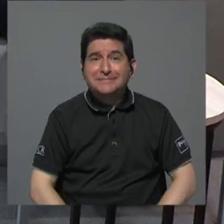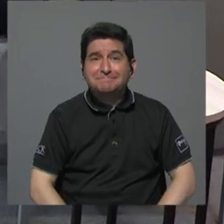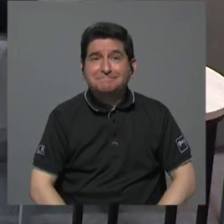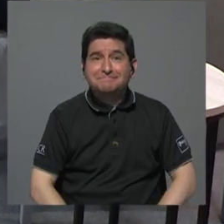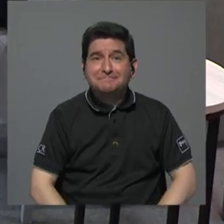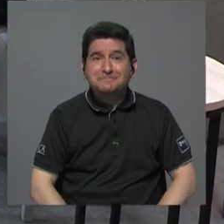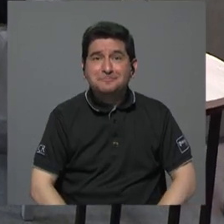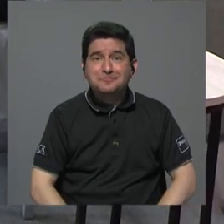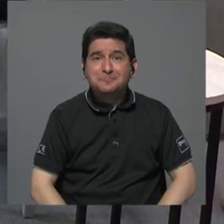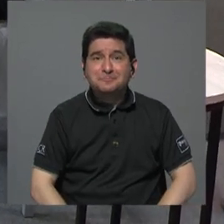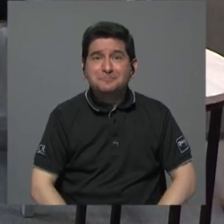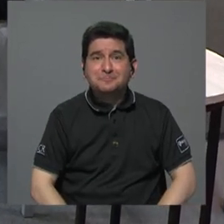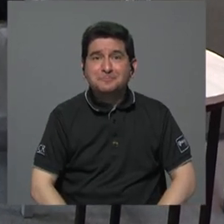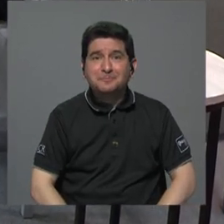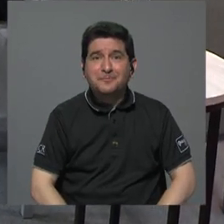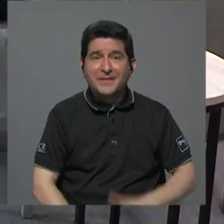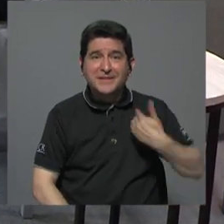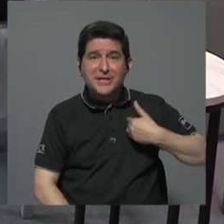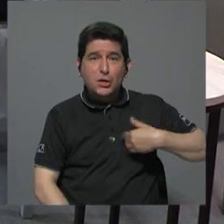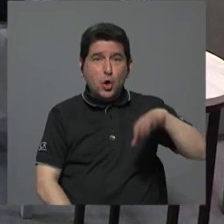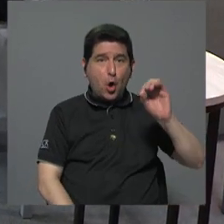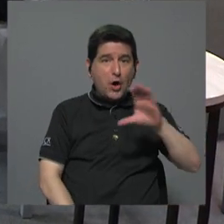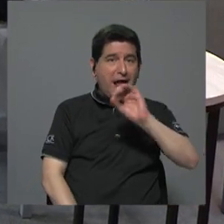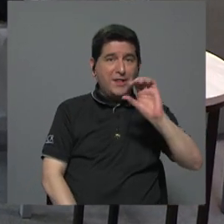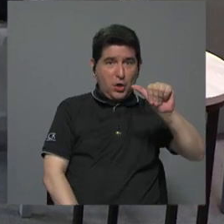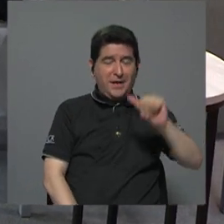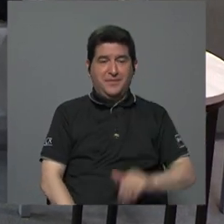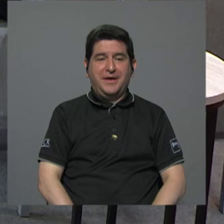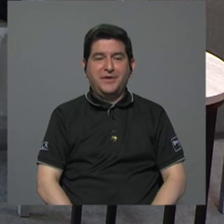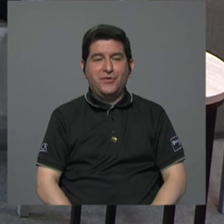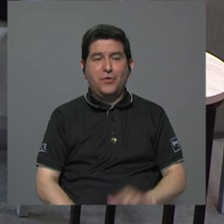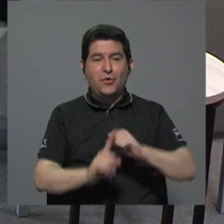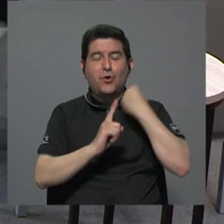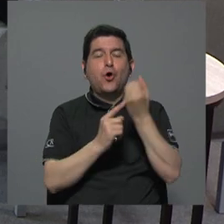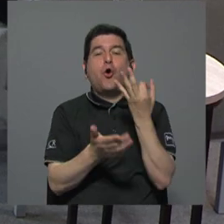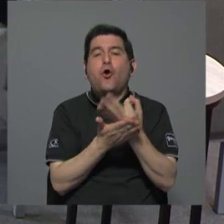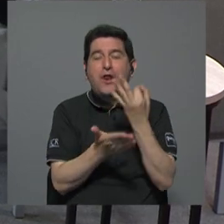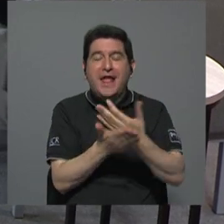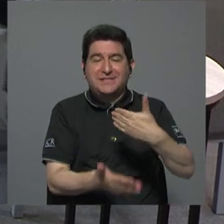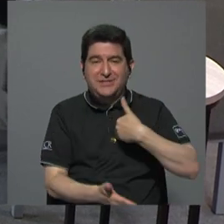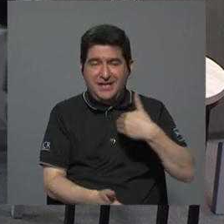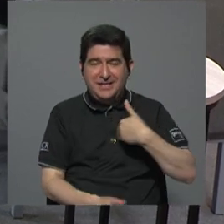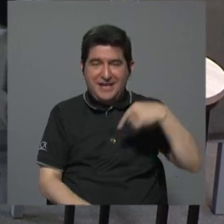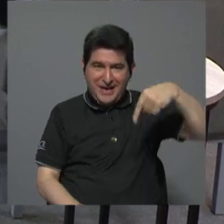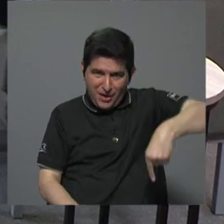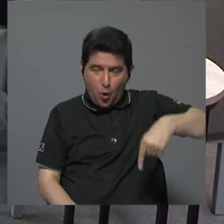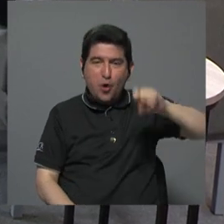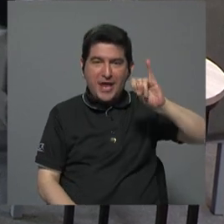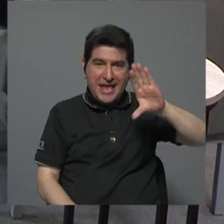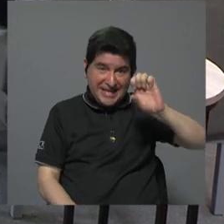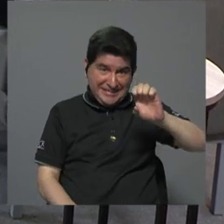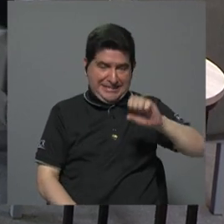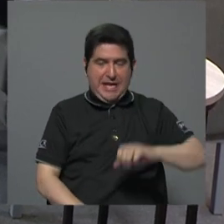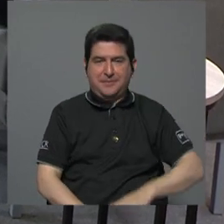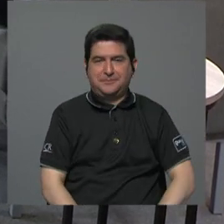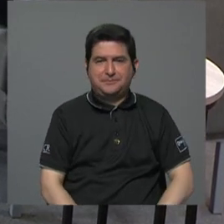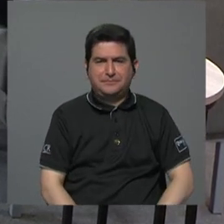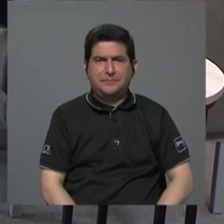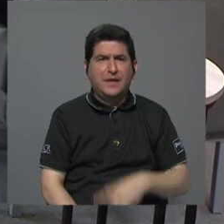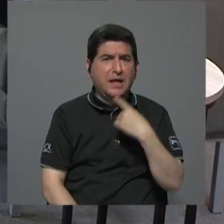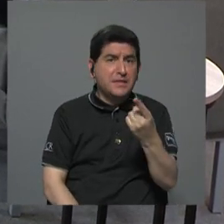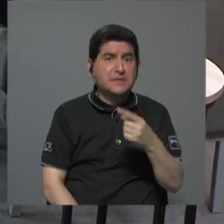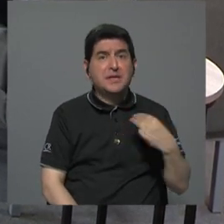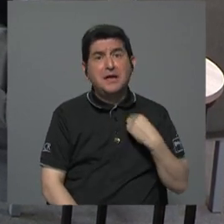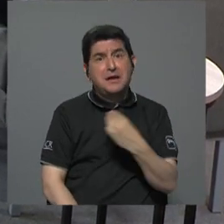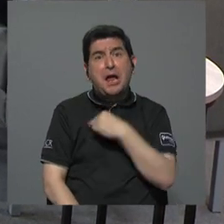Mire. Don Orlando y don Álvaro. Con la situación financiera que tiene hoy el ICE. Algunos dicen que